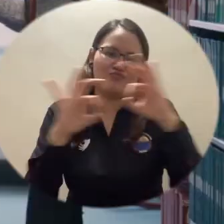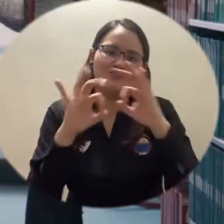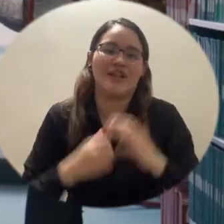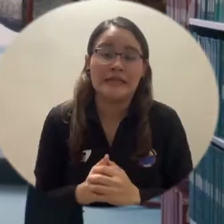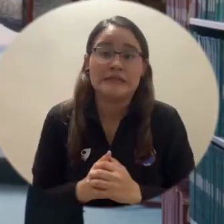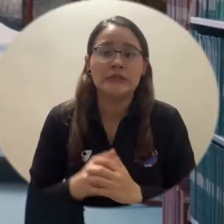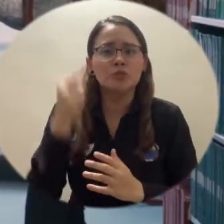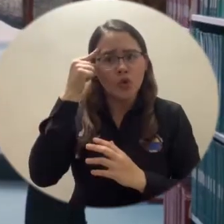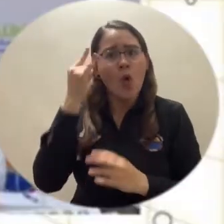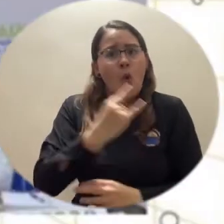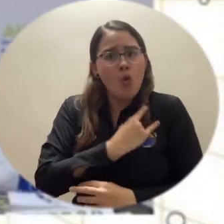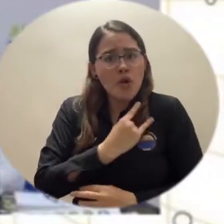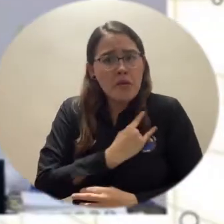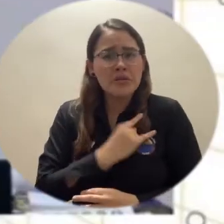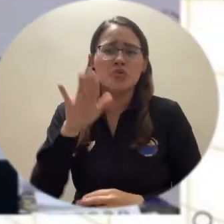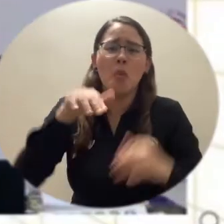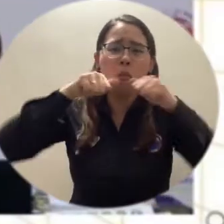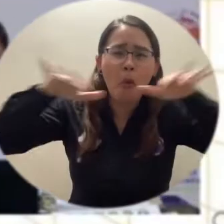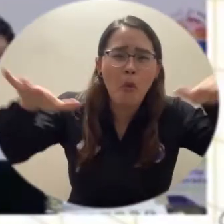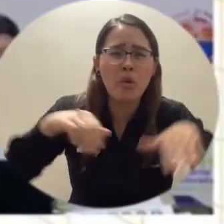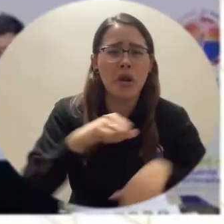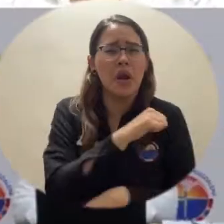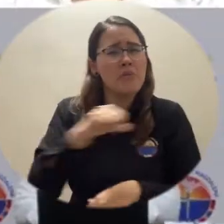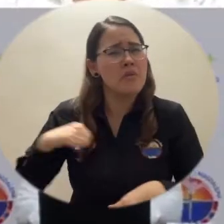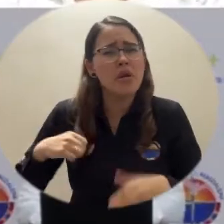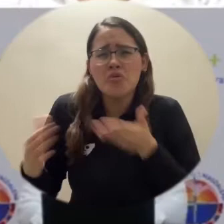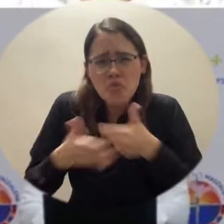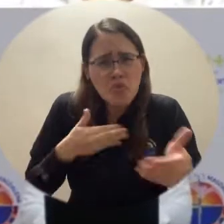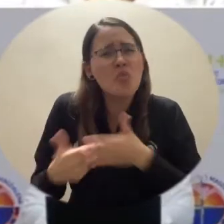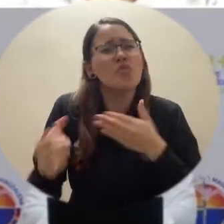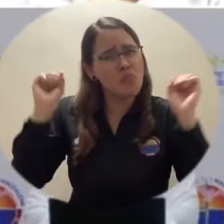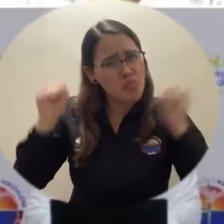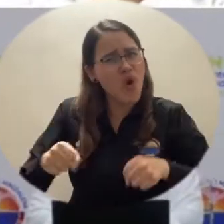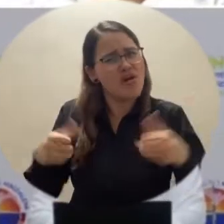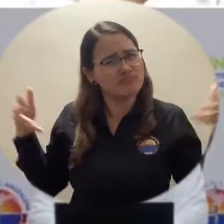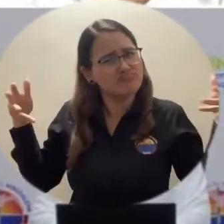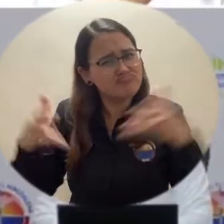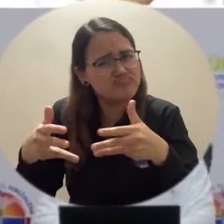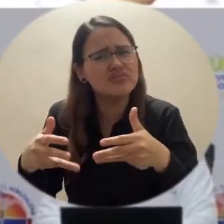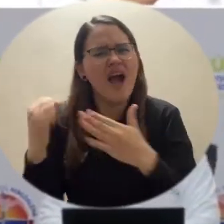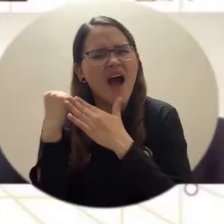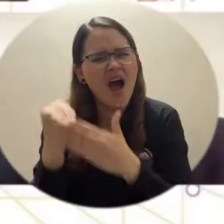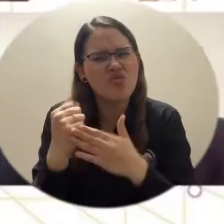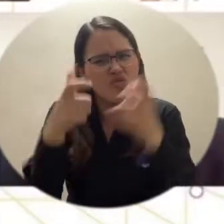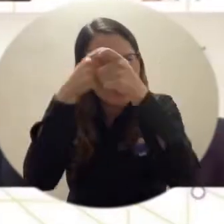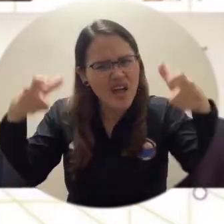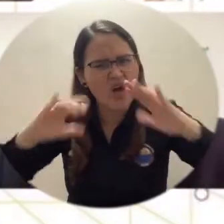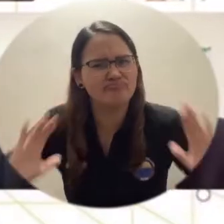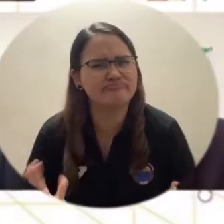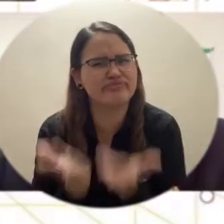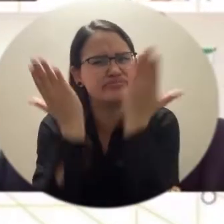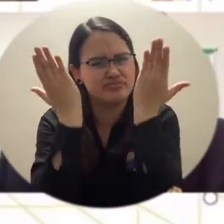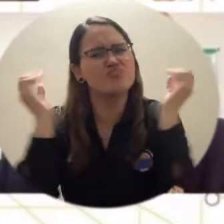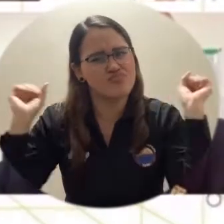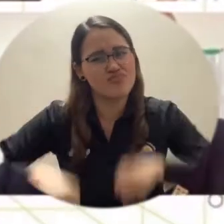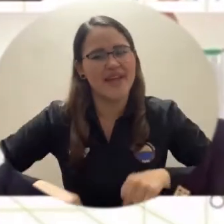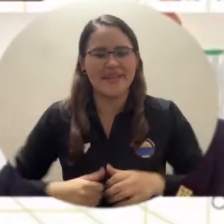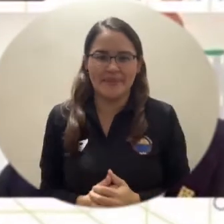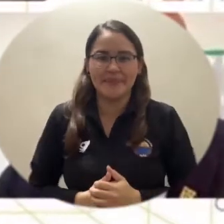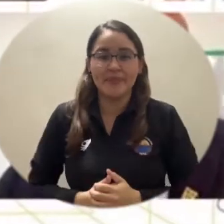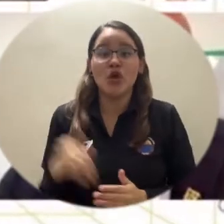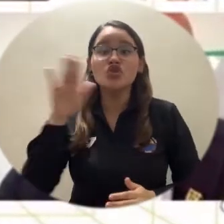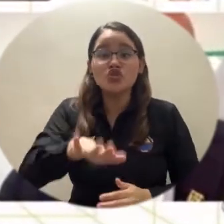eso, sean públicas o privadas. Creo que todos estamos en el deber de trabajar por fortalecer el Estado. En una mesa de diálogo con las